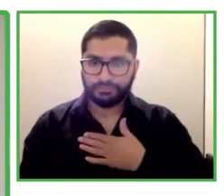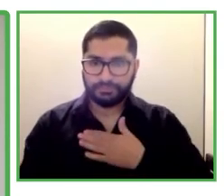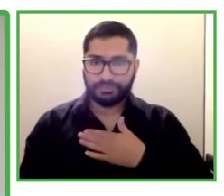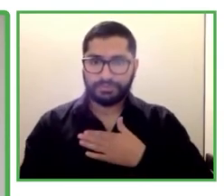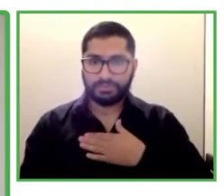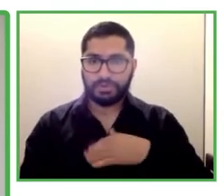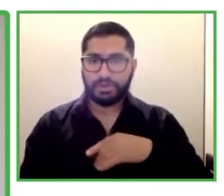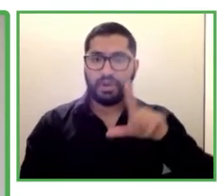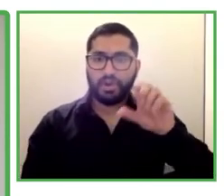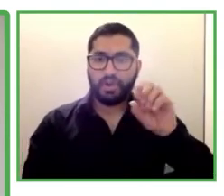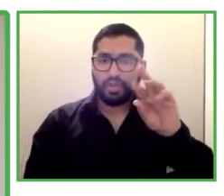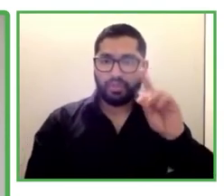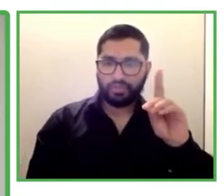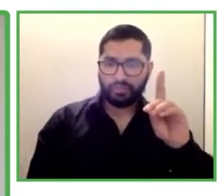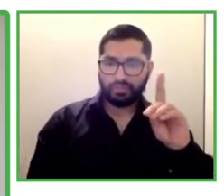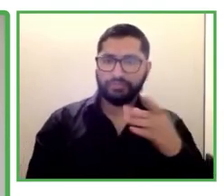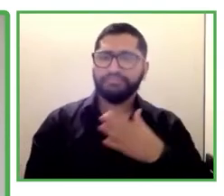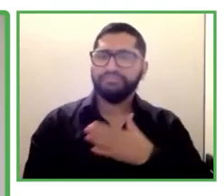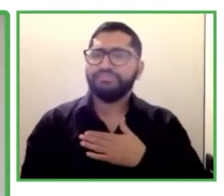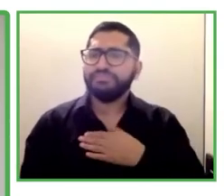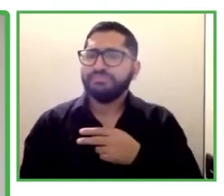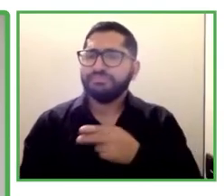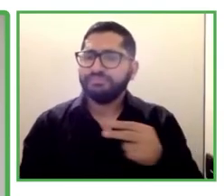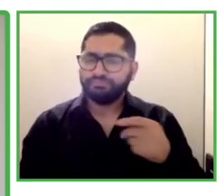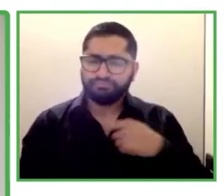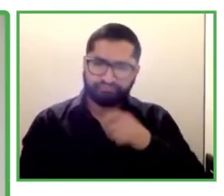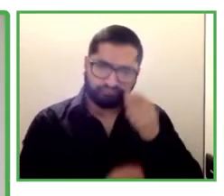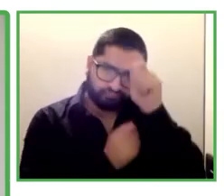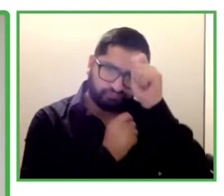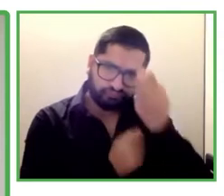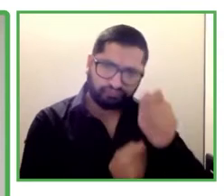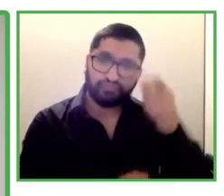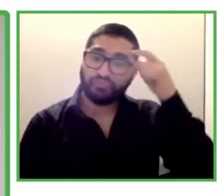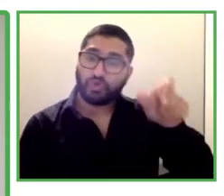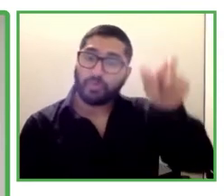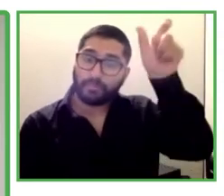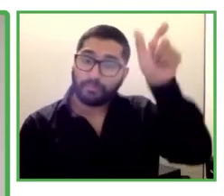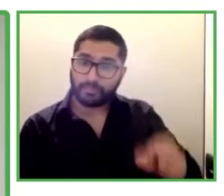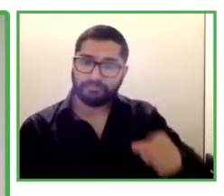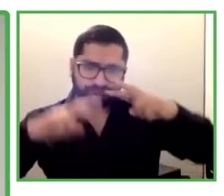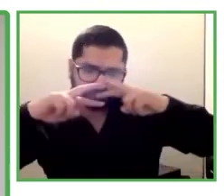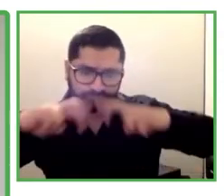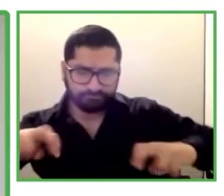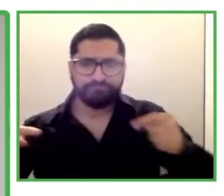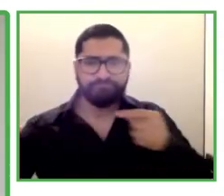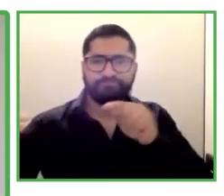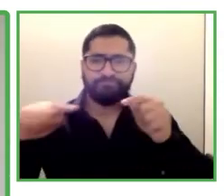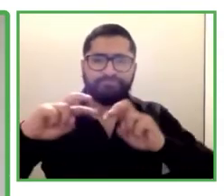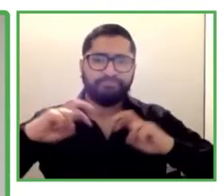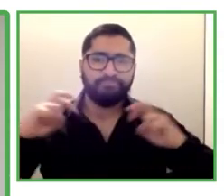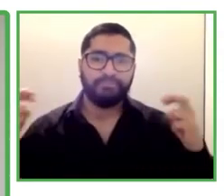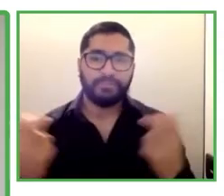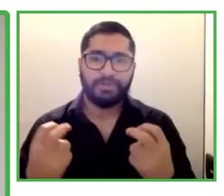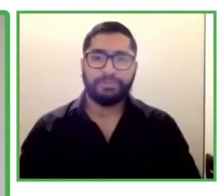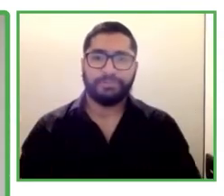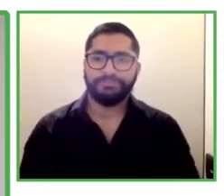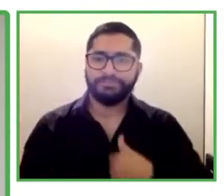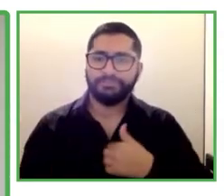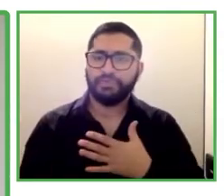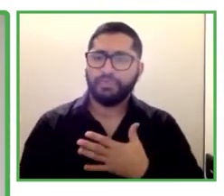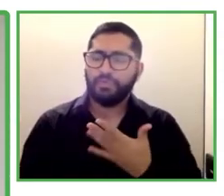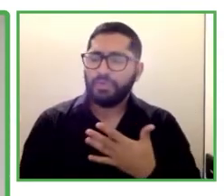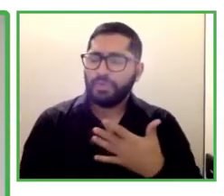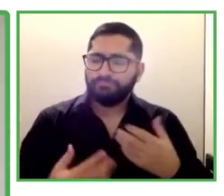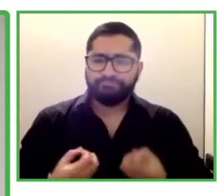honrado de estar en este foro el día de hoy. Tengo el gran privilegio de llevar a cabo este